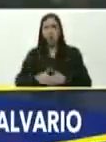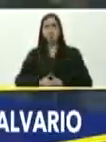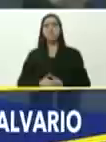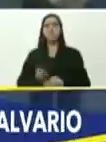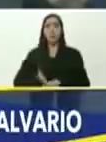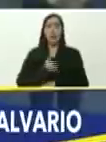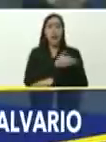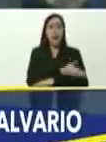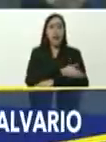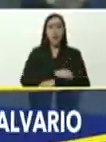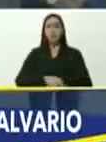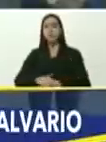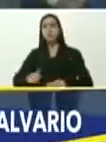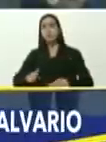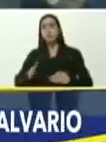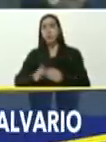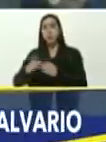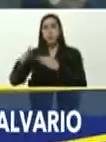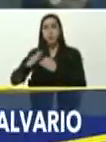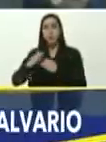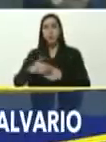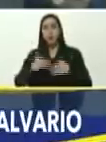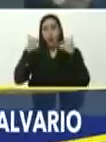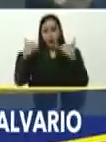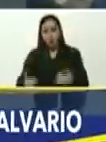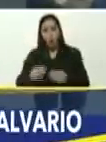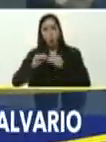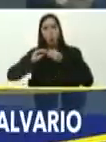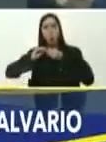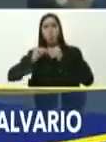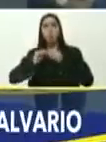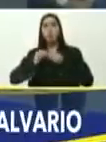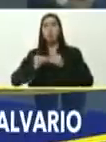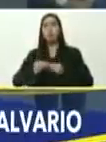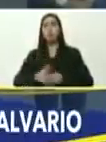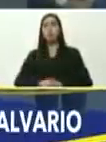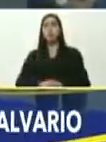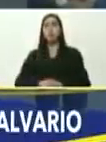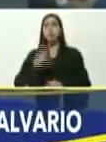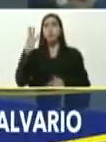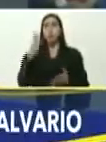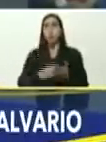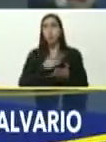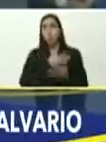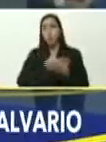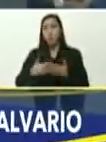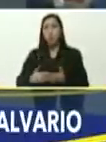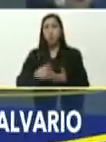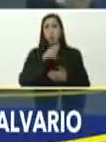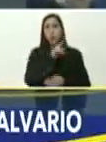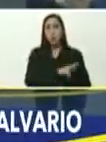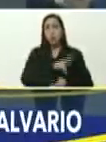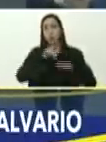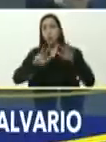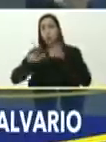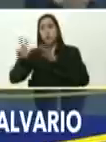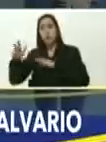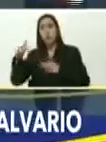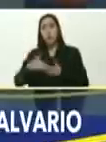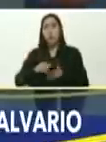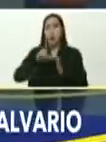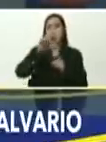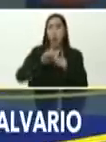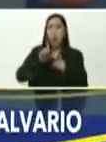totalmente inoperativo, y aquí estamos recuperando, cuatro millones, doscientos ochenta y tres mil litros,